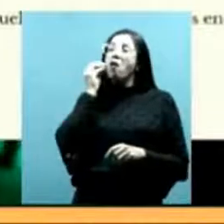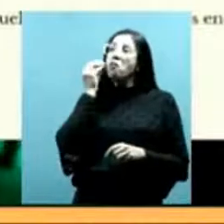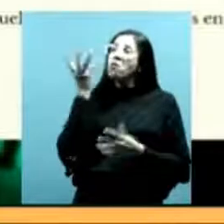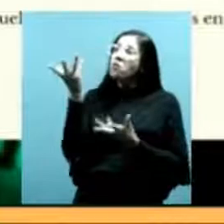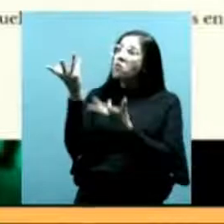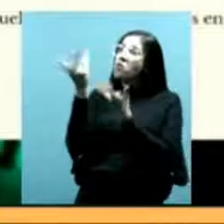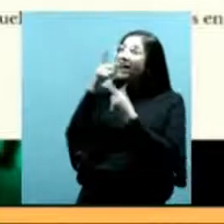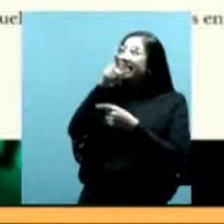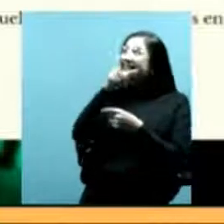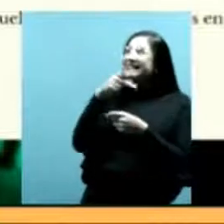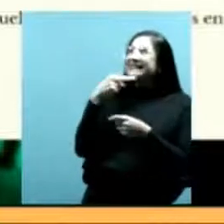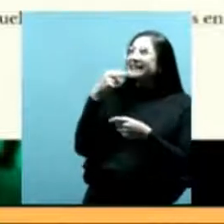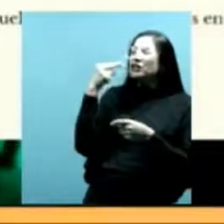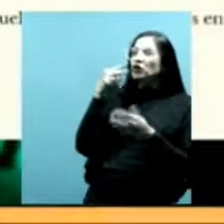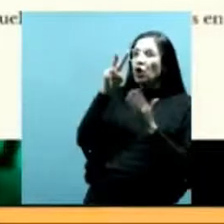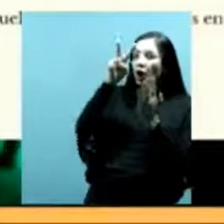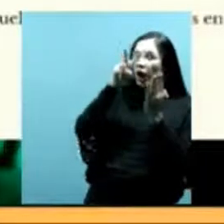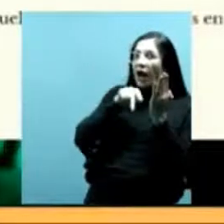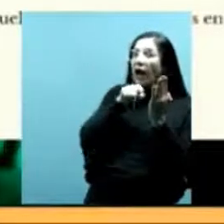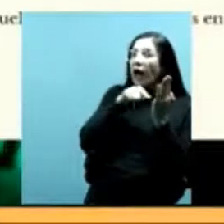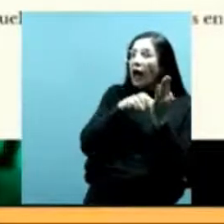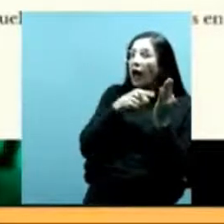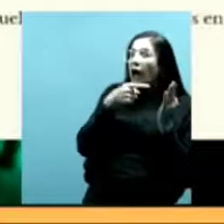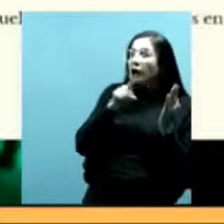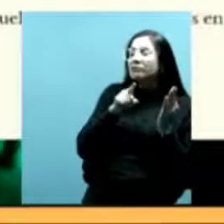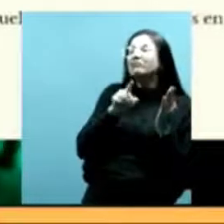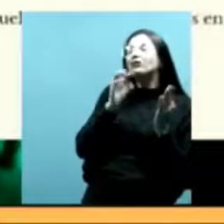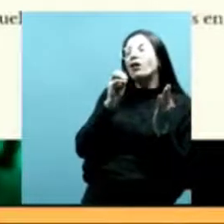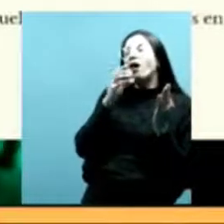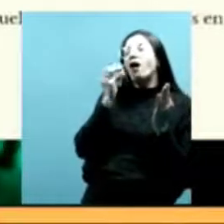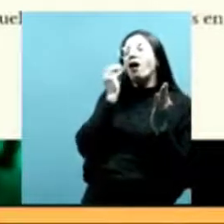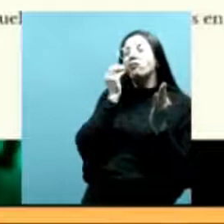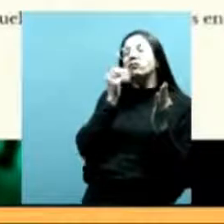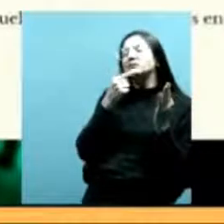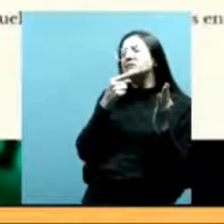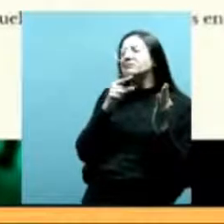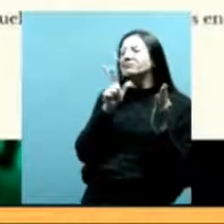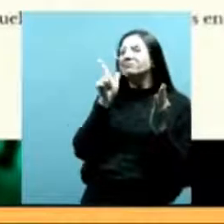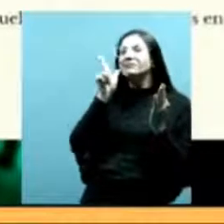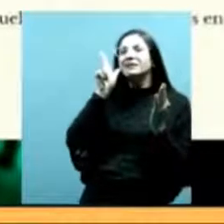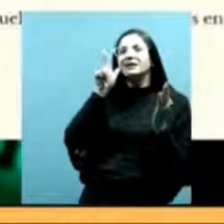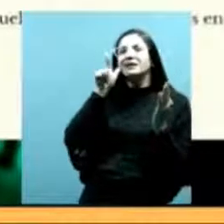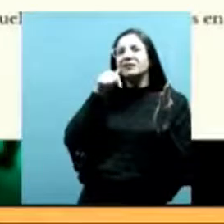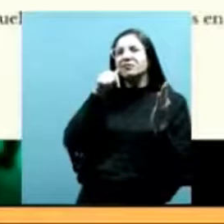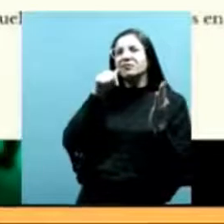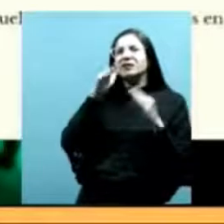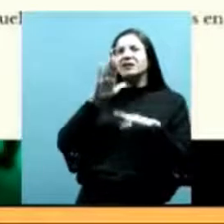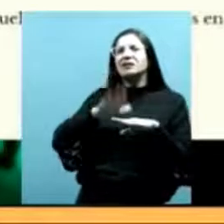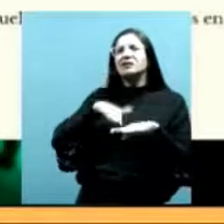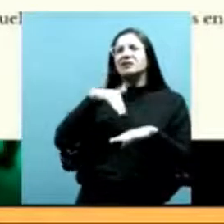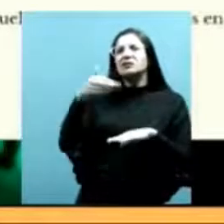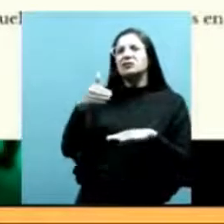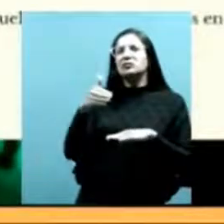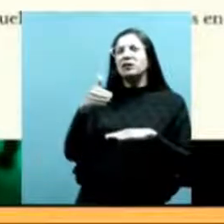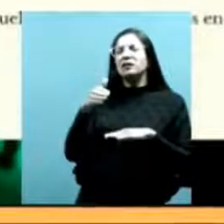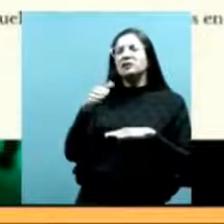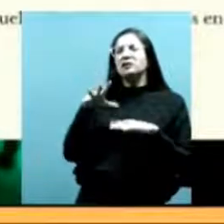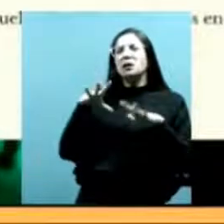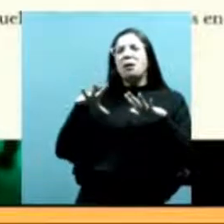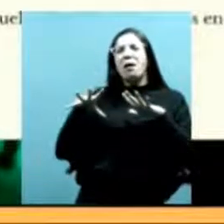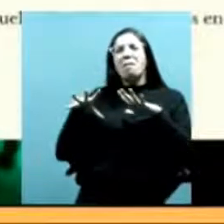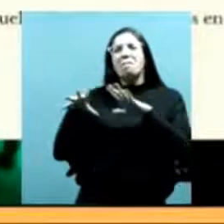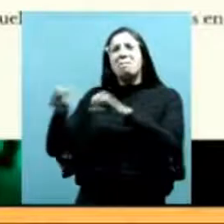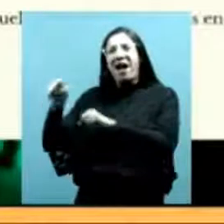que no cierra porque en los relatos de la memoria el ejército fue parte prolongación de los campos de